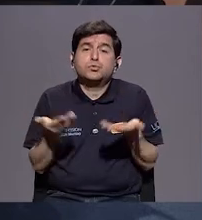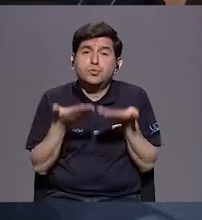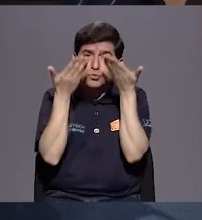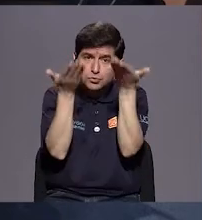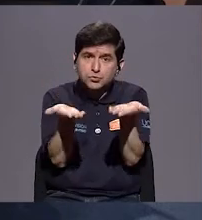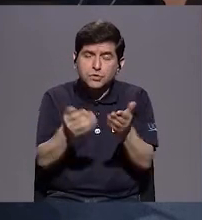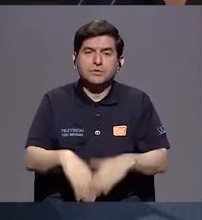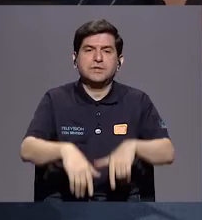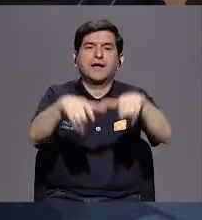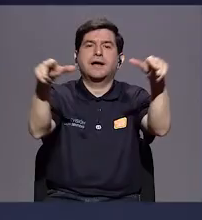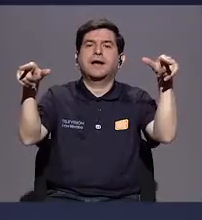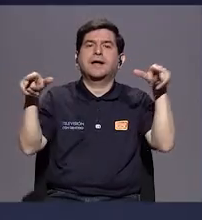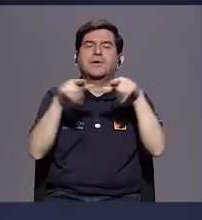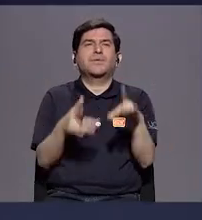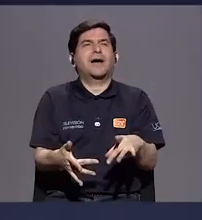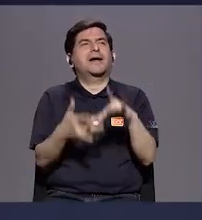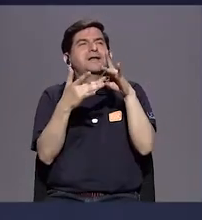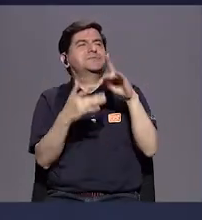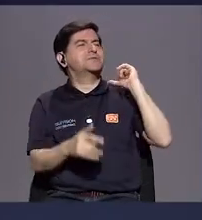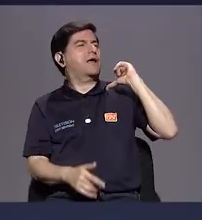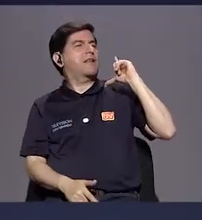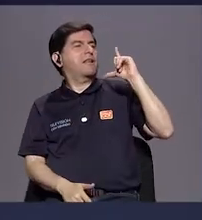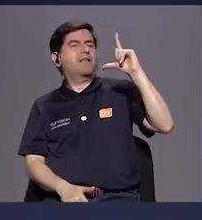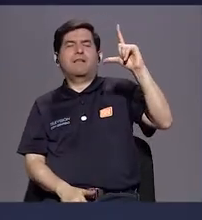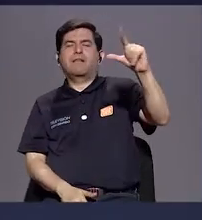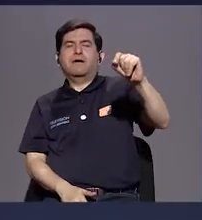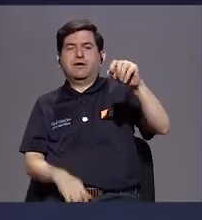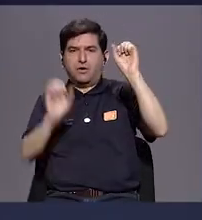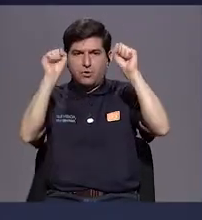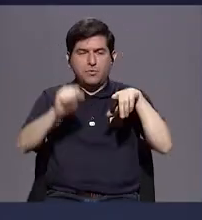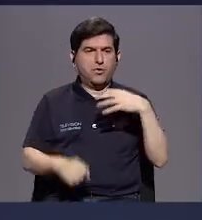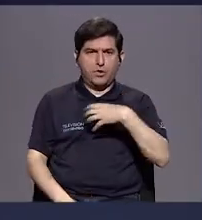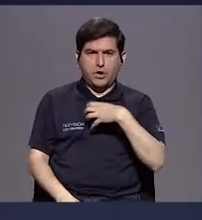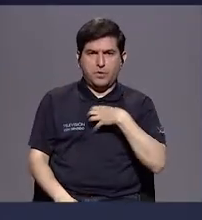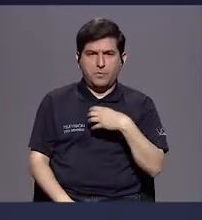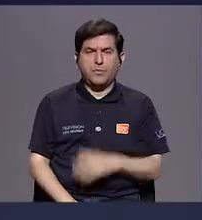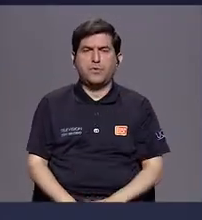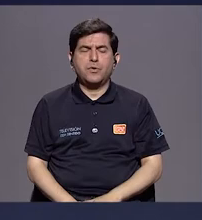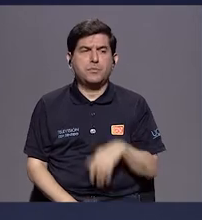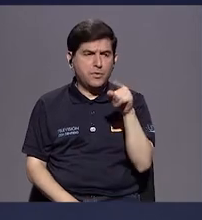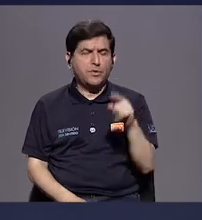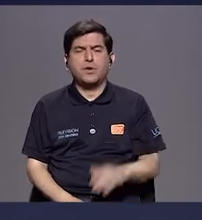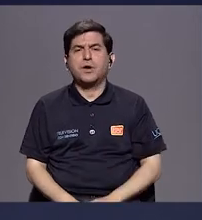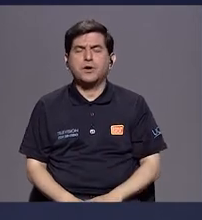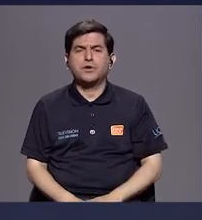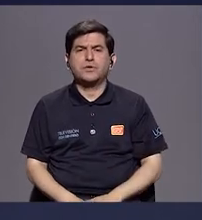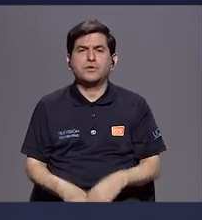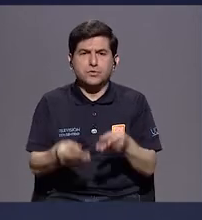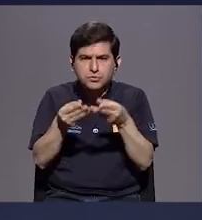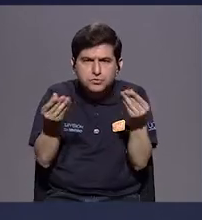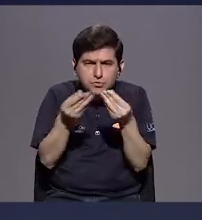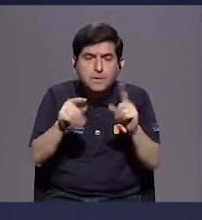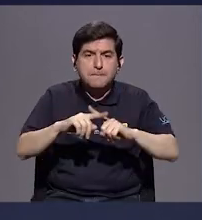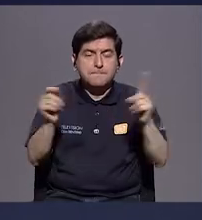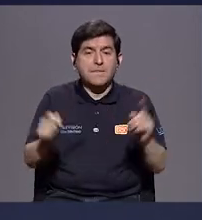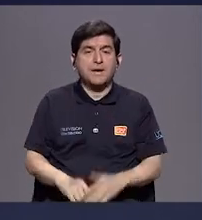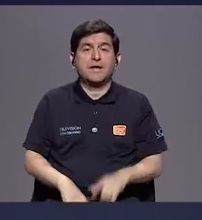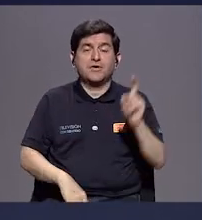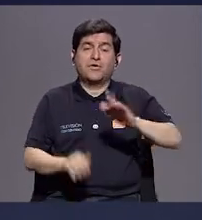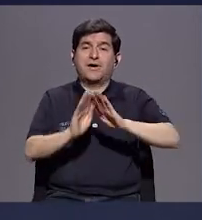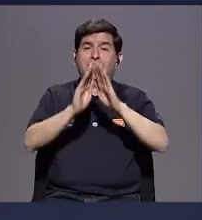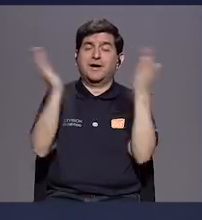a lugares, sobre todo en áreas rurales, que puedan generar su propio consumo. Sin embargo, ocupamos la apertura